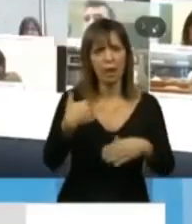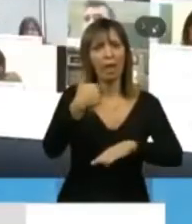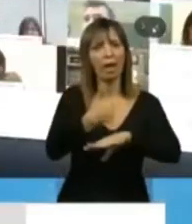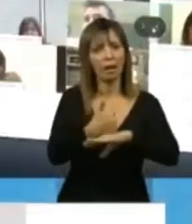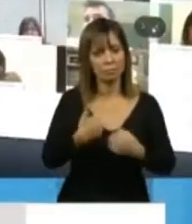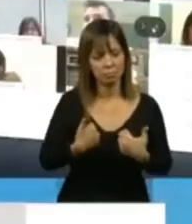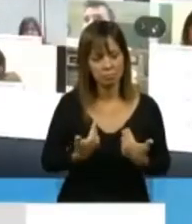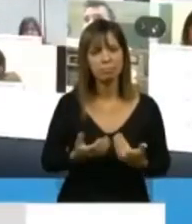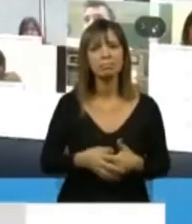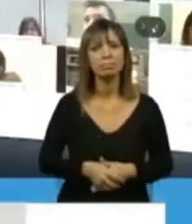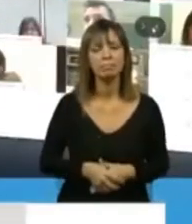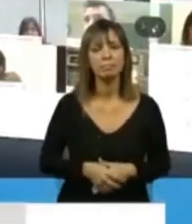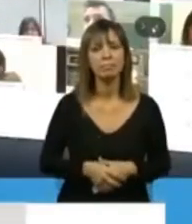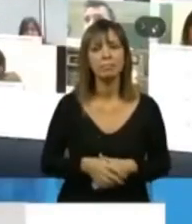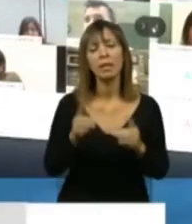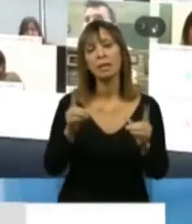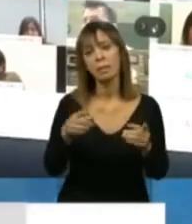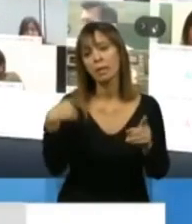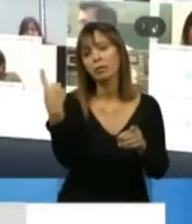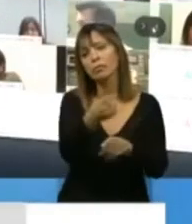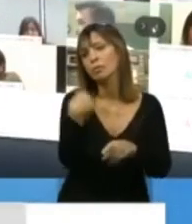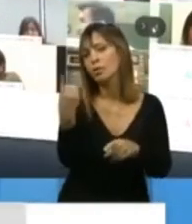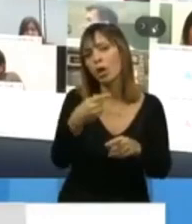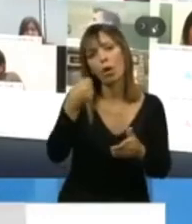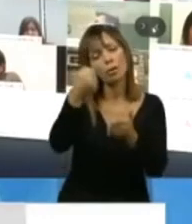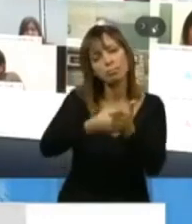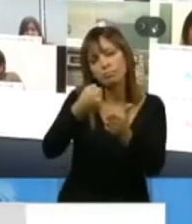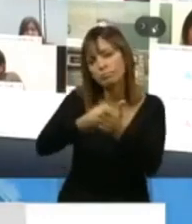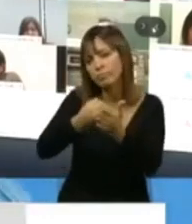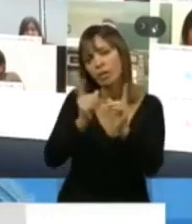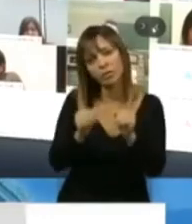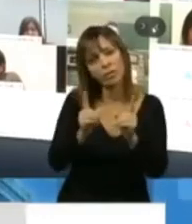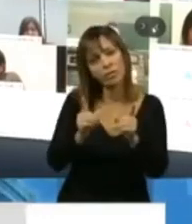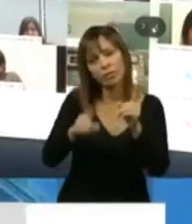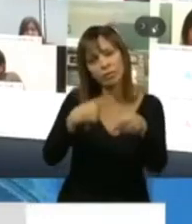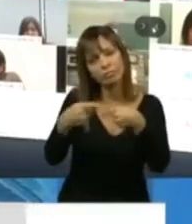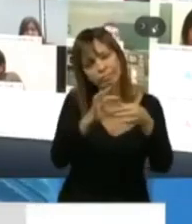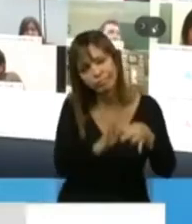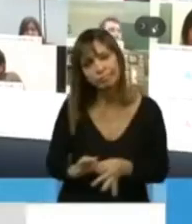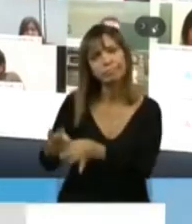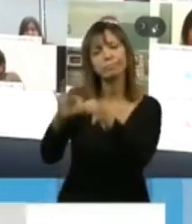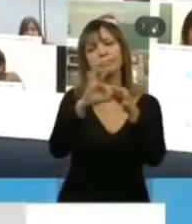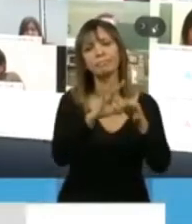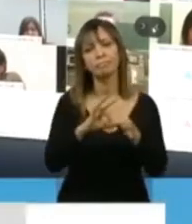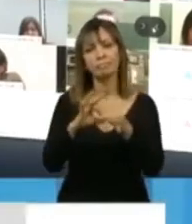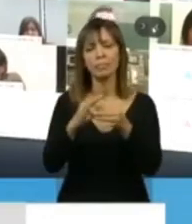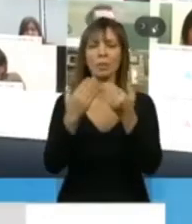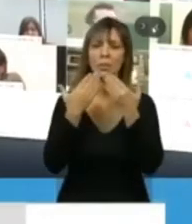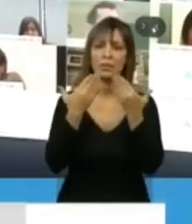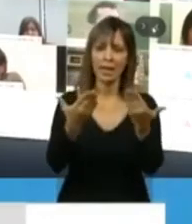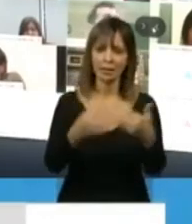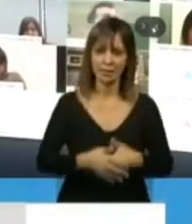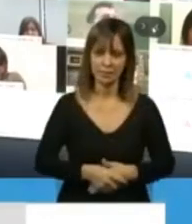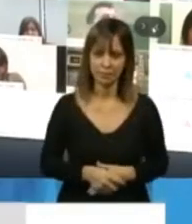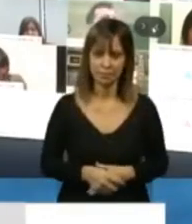y que luchemos entre todos y todas con unidad de acción y con unidad de concepción. Muchas gracias,